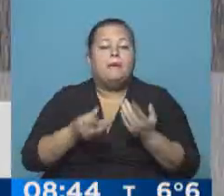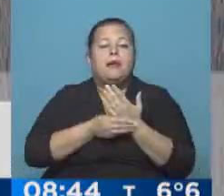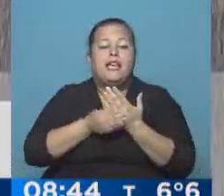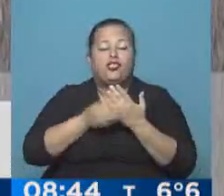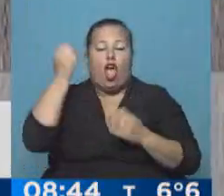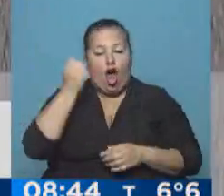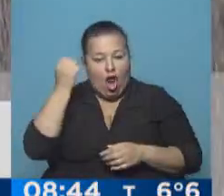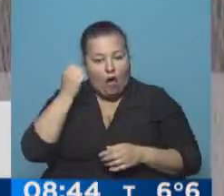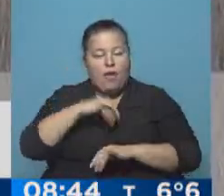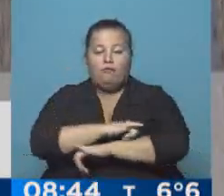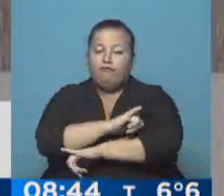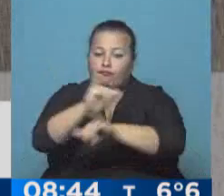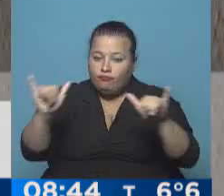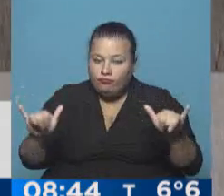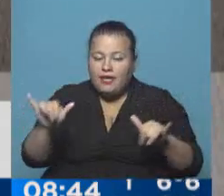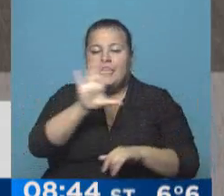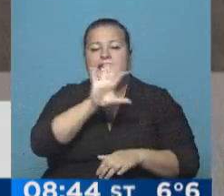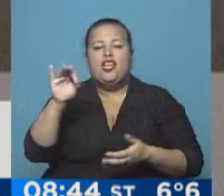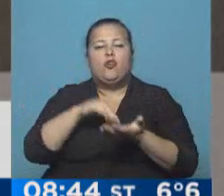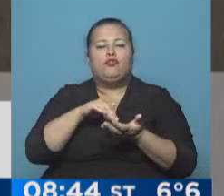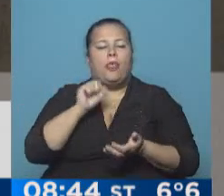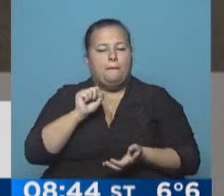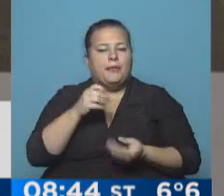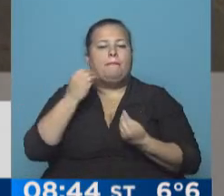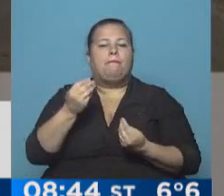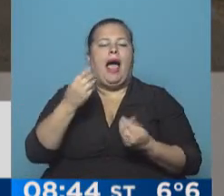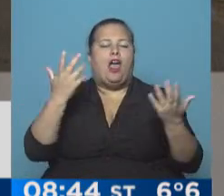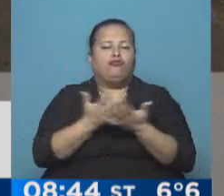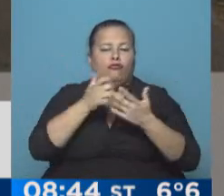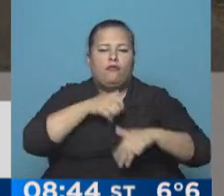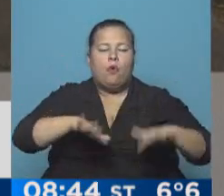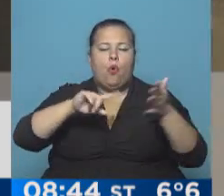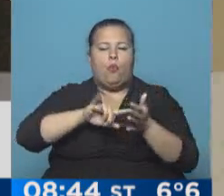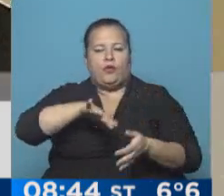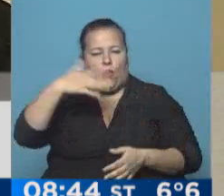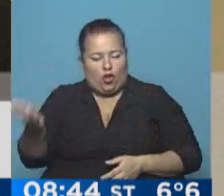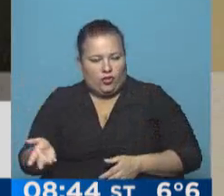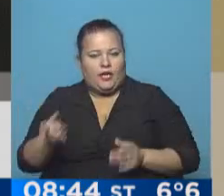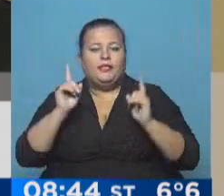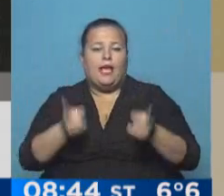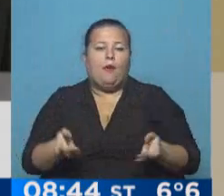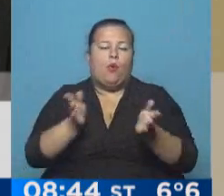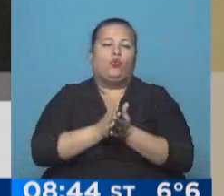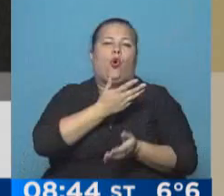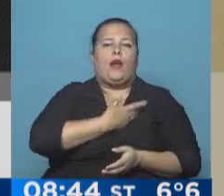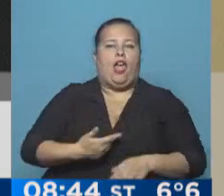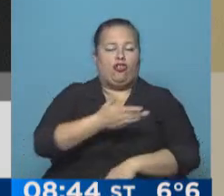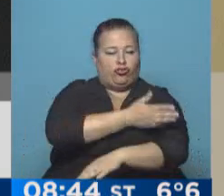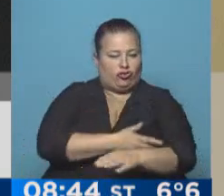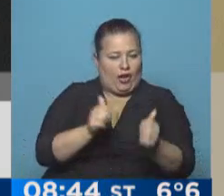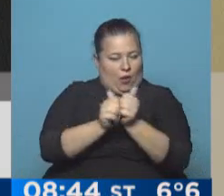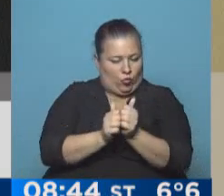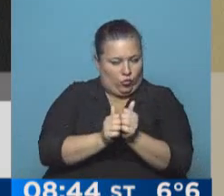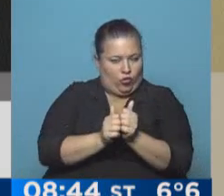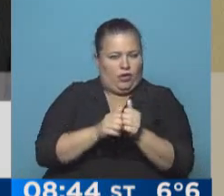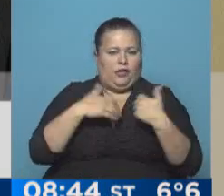Kicillof hizo un anuncio de 500 millones de pesos para los damnificados en la provincia de Buenos Aires, juntamente con el gobernador Scioli al lado.